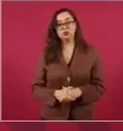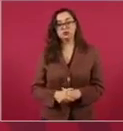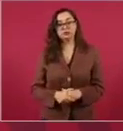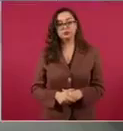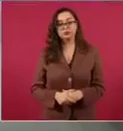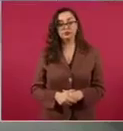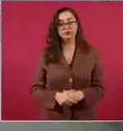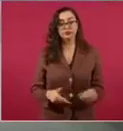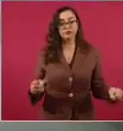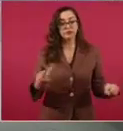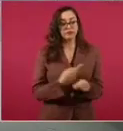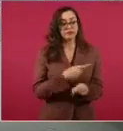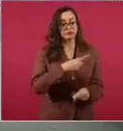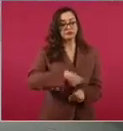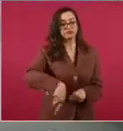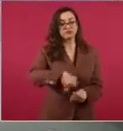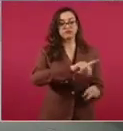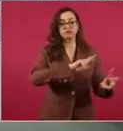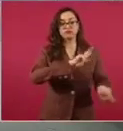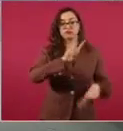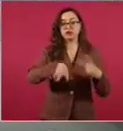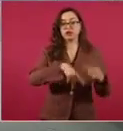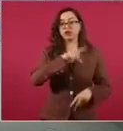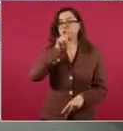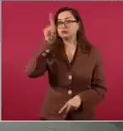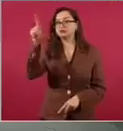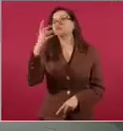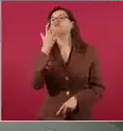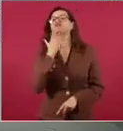Allá fue, ¿no, Alejandro?